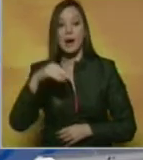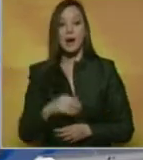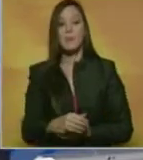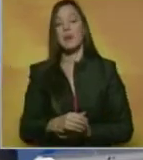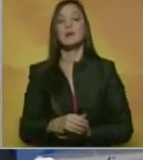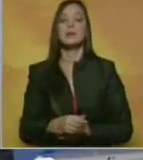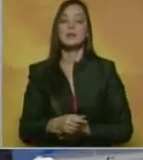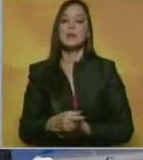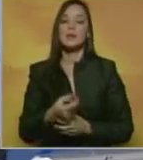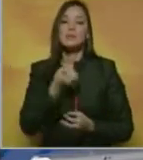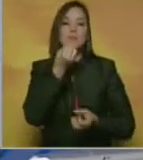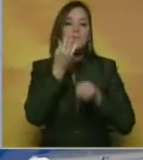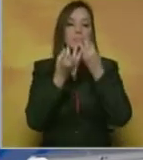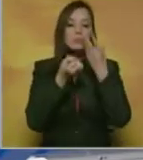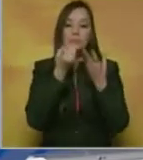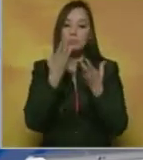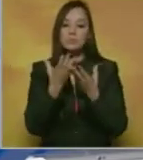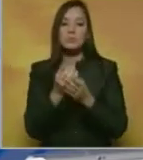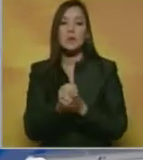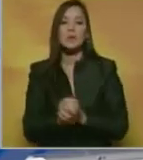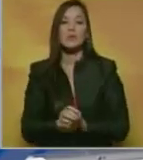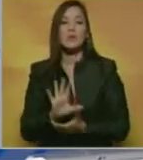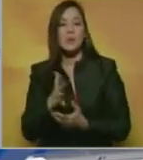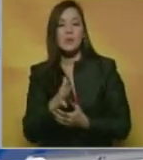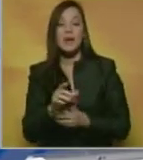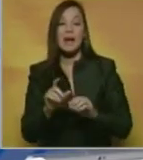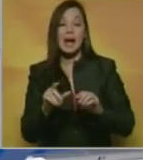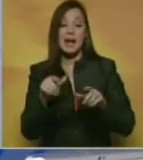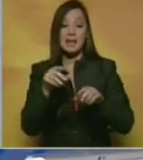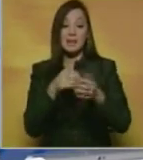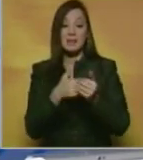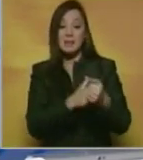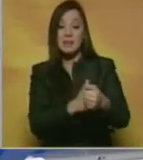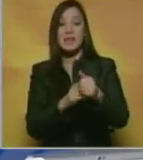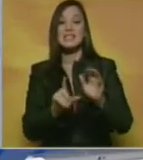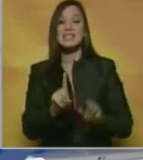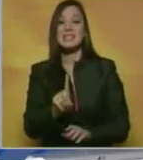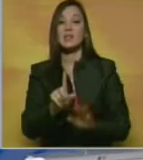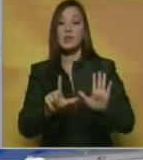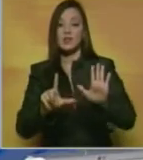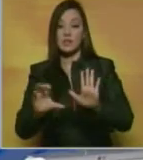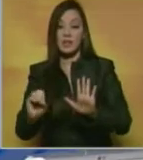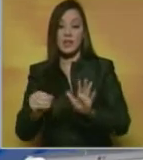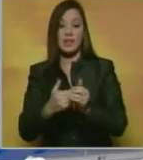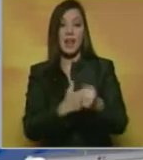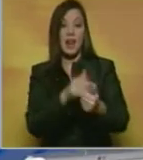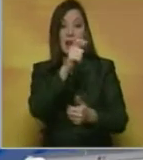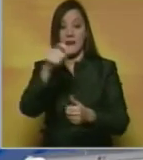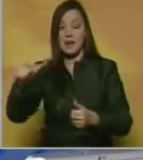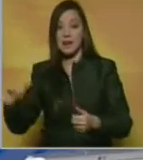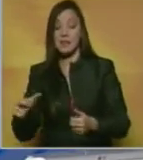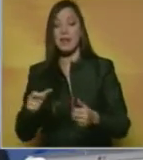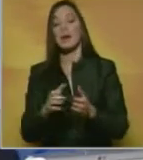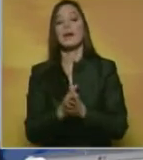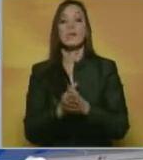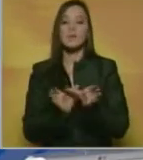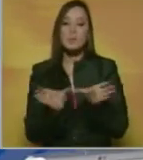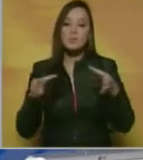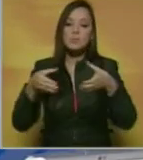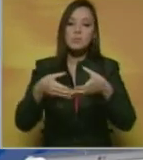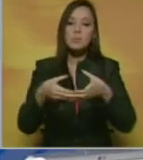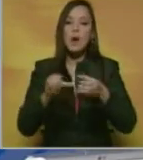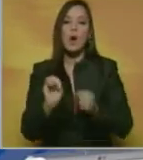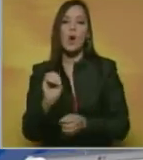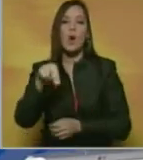pronunció un discurso ante al menos 170 líderes mundiales en la apertura de la Cumbre para el Desarrollo Sostenible de las